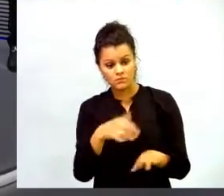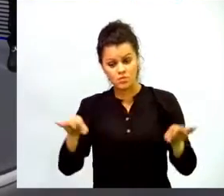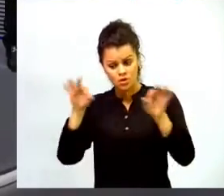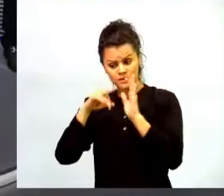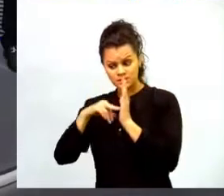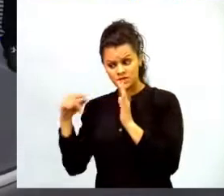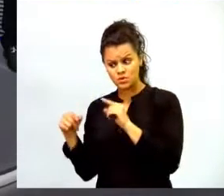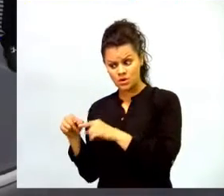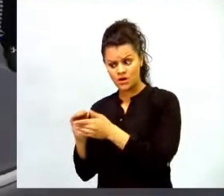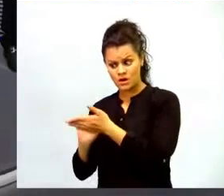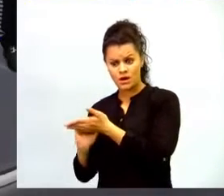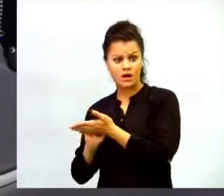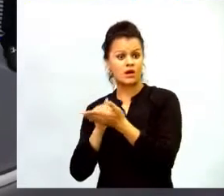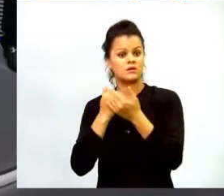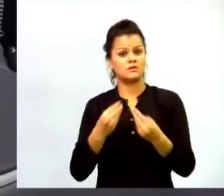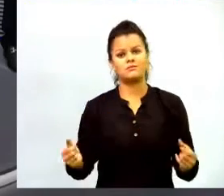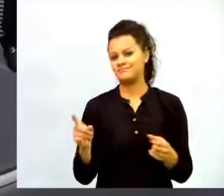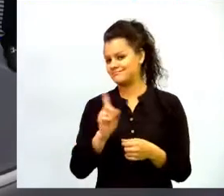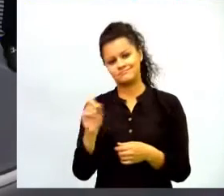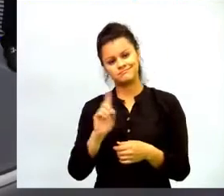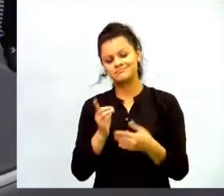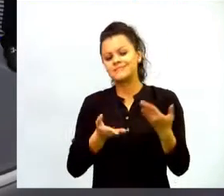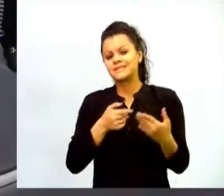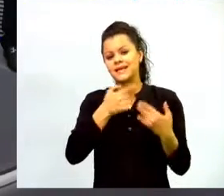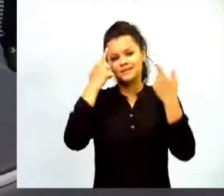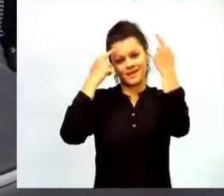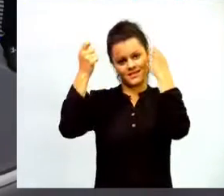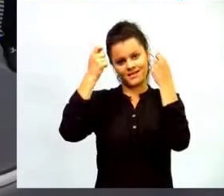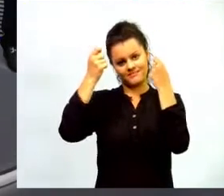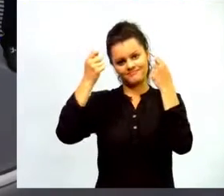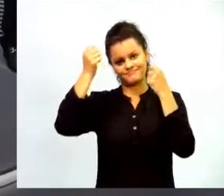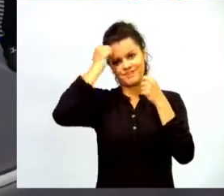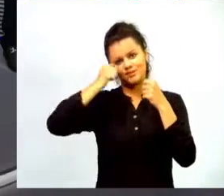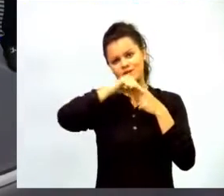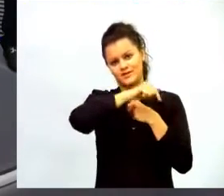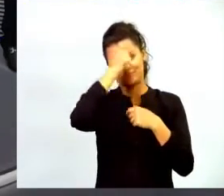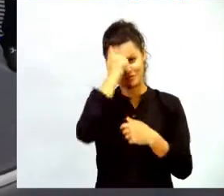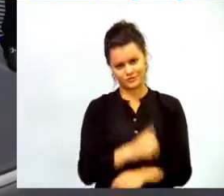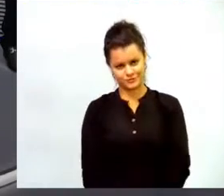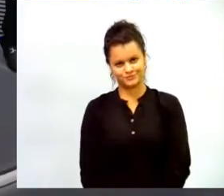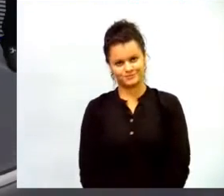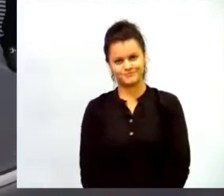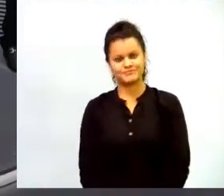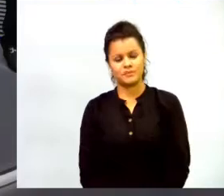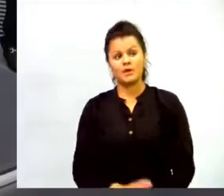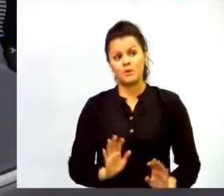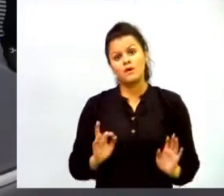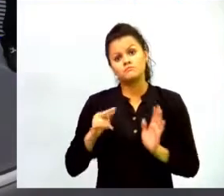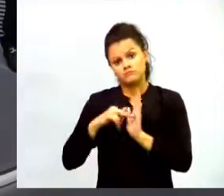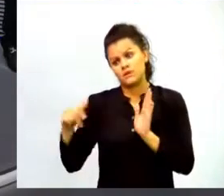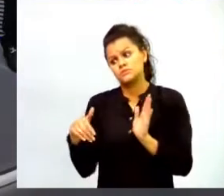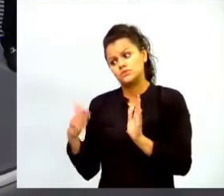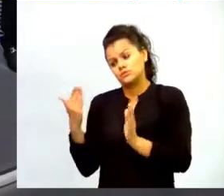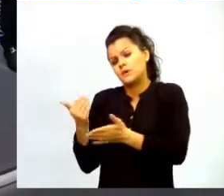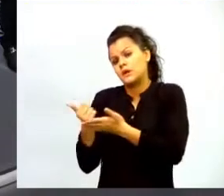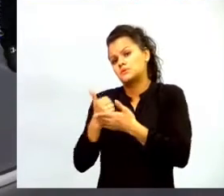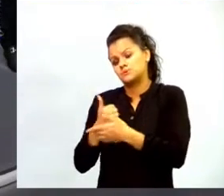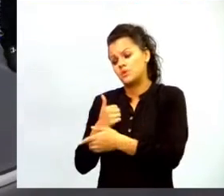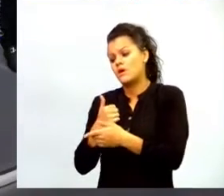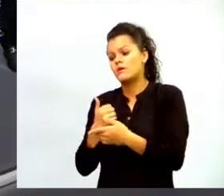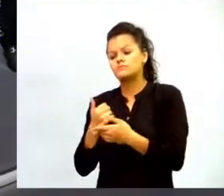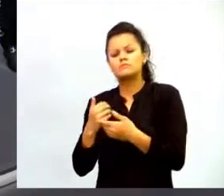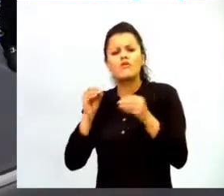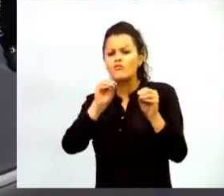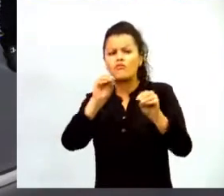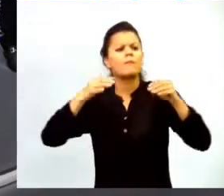está en la estrategia pedagógica del maestro la tecnología puede servir para formar a cualquier